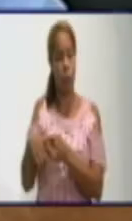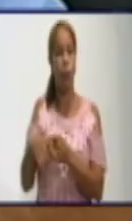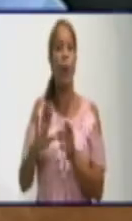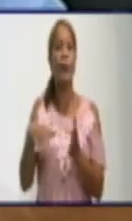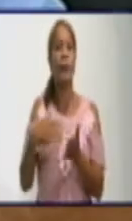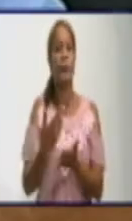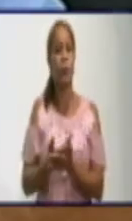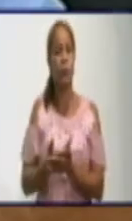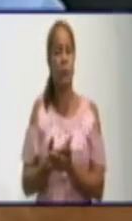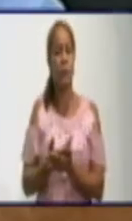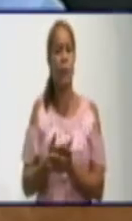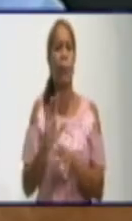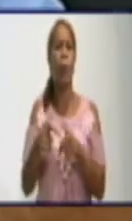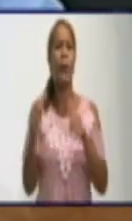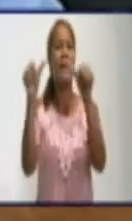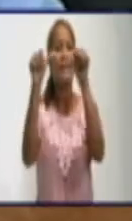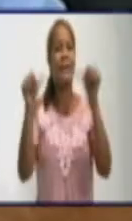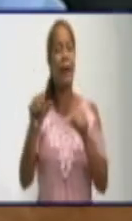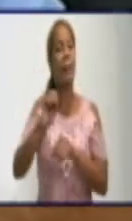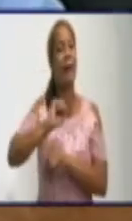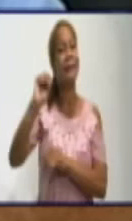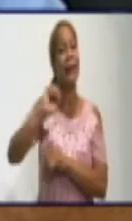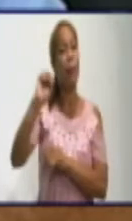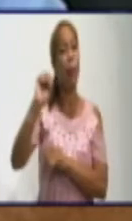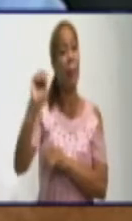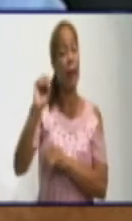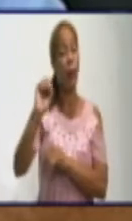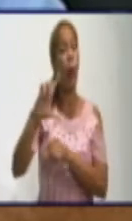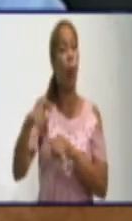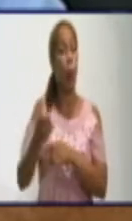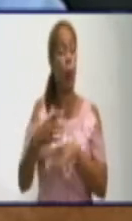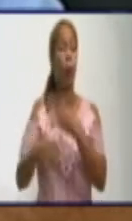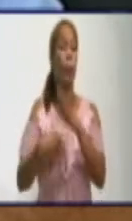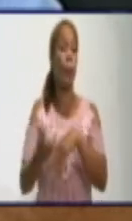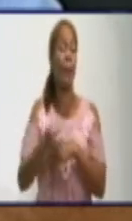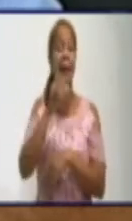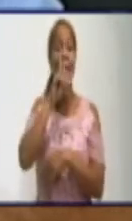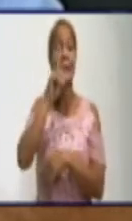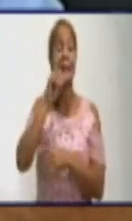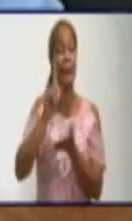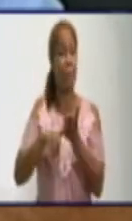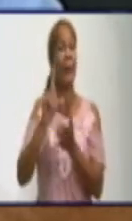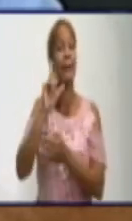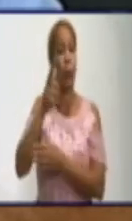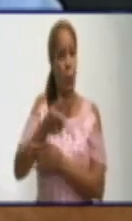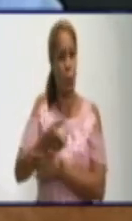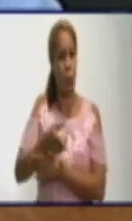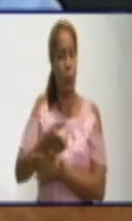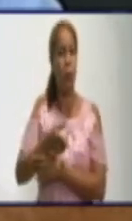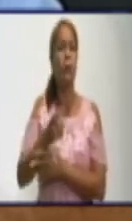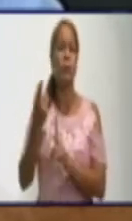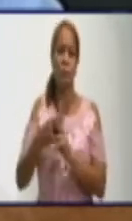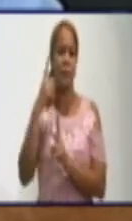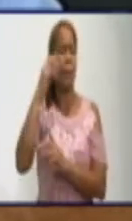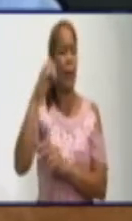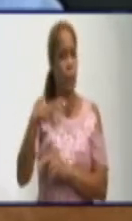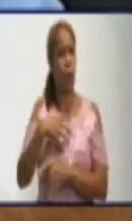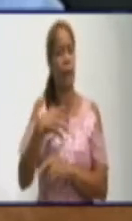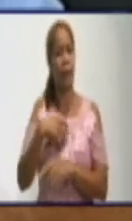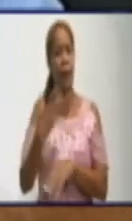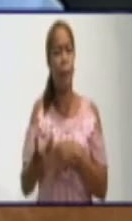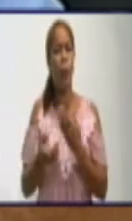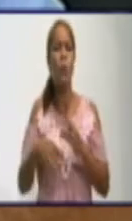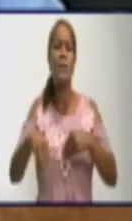de sistemas de bombeo de diésel. Aún con la afectación del combustible se protegió eso